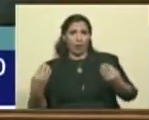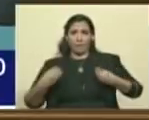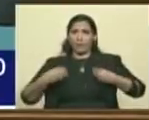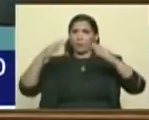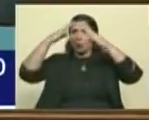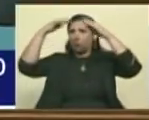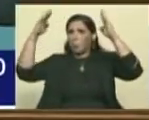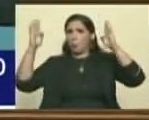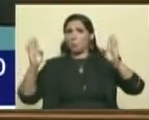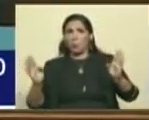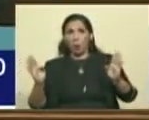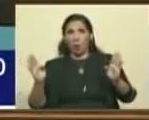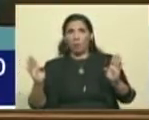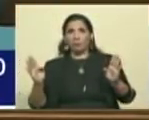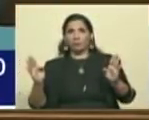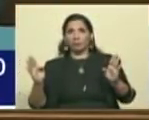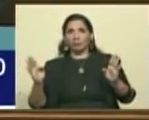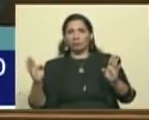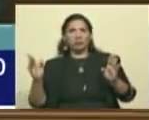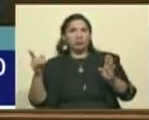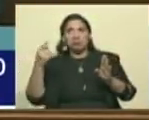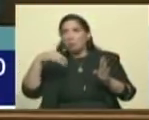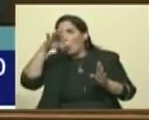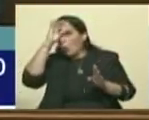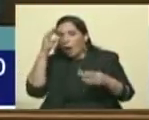palacios, que uno no sabe dónde lo pagan.